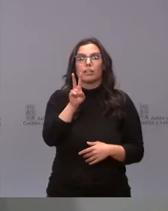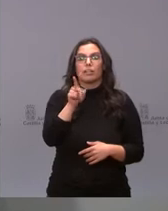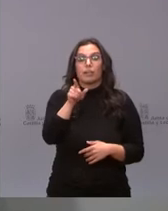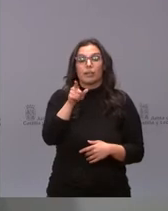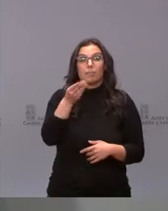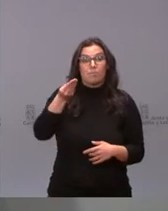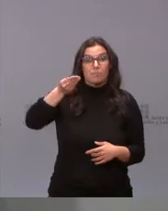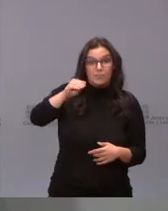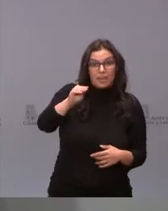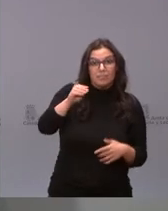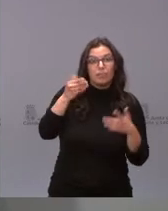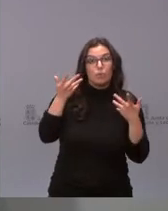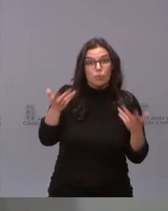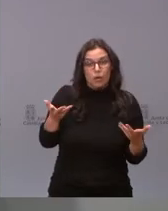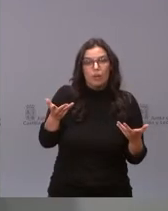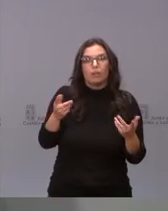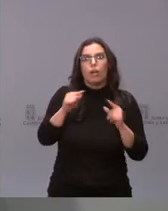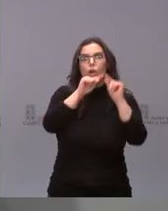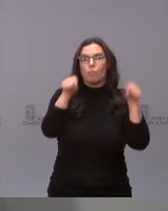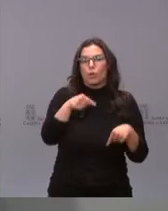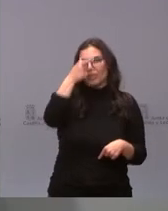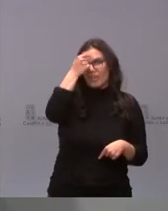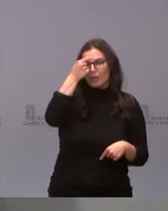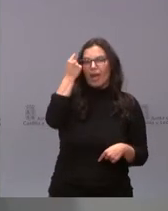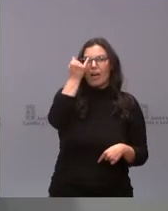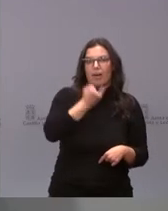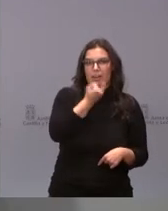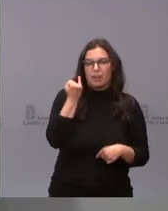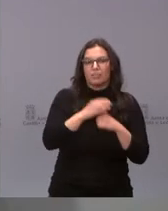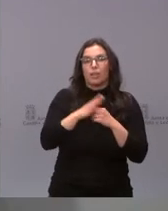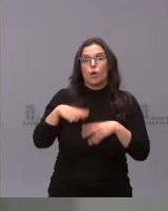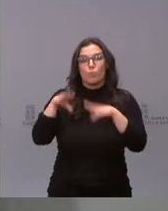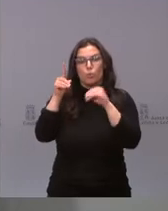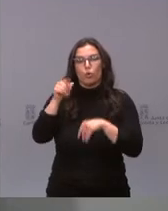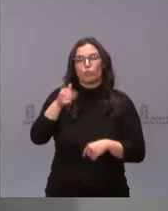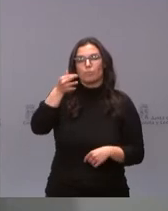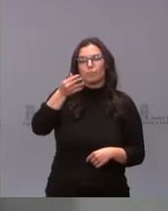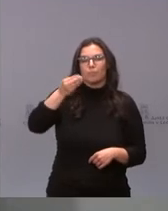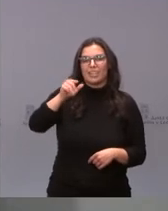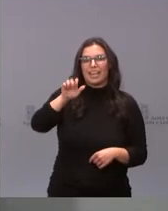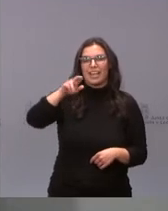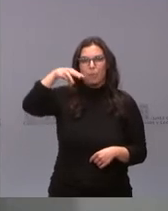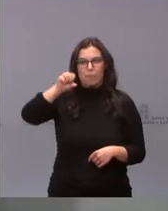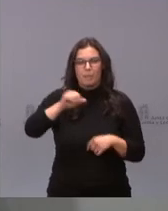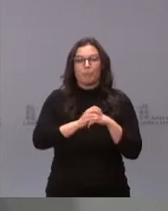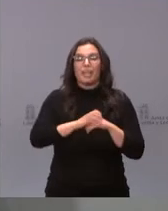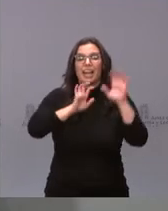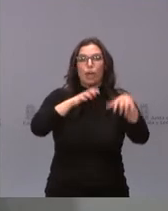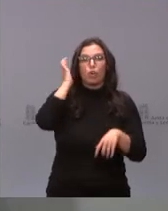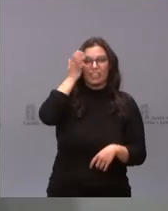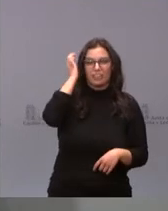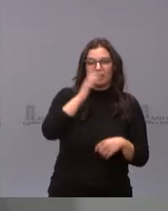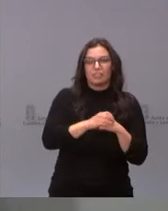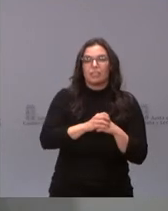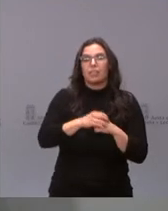estos en la provincia de Ávila, Arenas de San Pedro, en la provincia de Burgos, Lerma, en la provincia de León, San Andrés de Rabanedo, en la